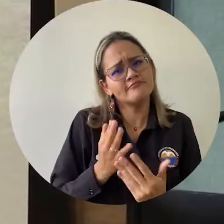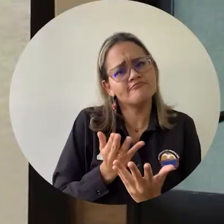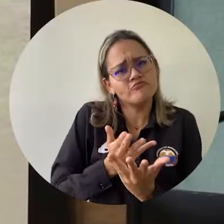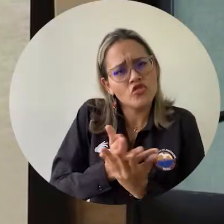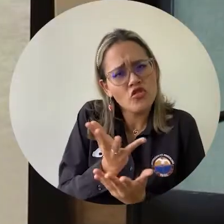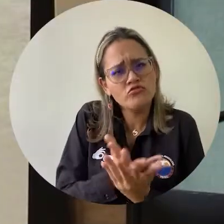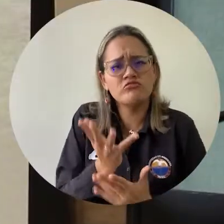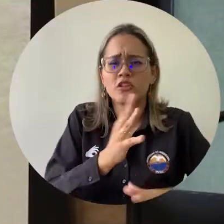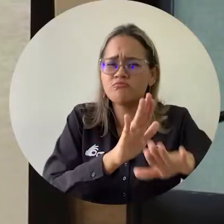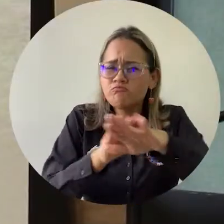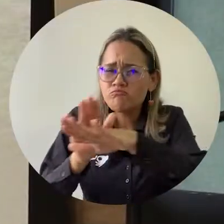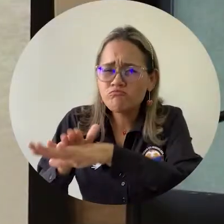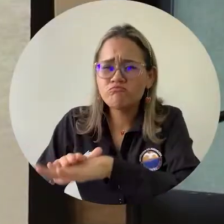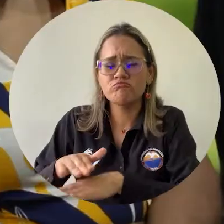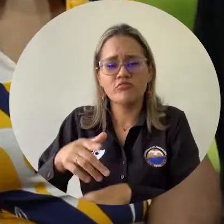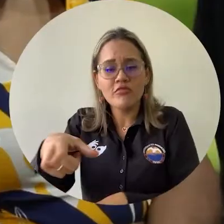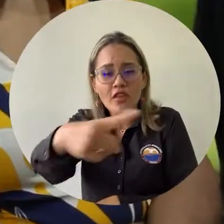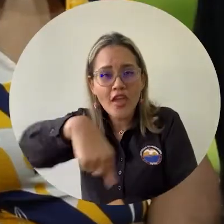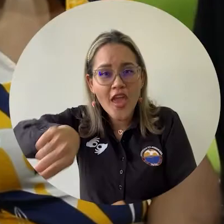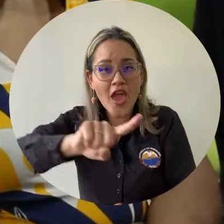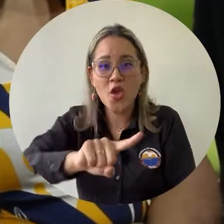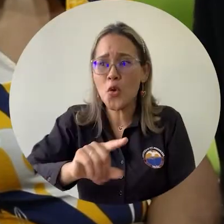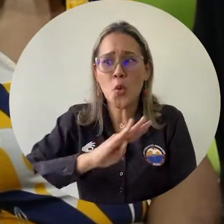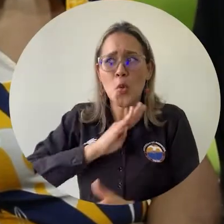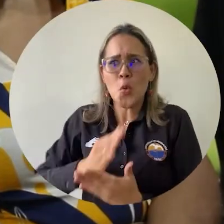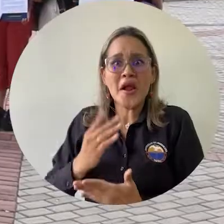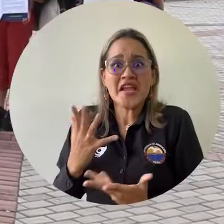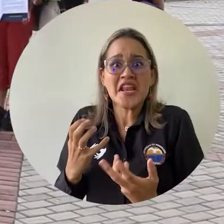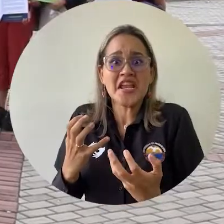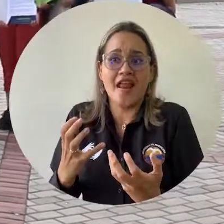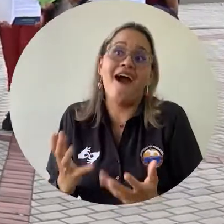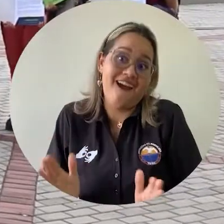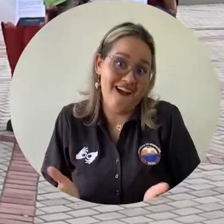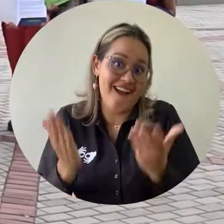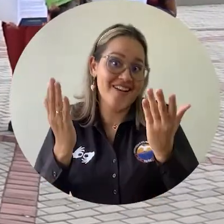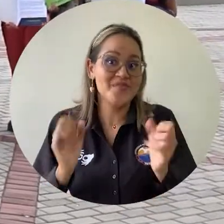Que le den algunas recomendaciones sobre el proceso de los estudiantes que no han tenido la experiencia.